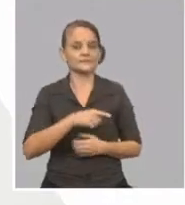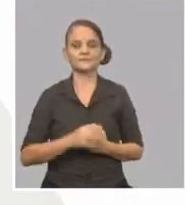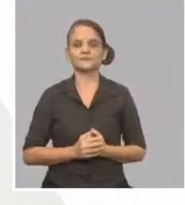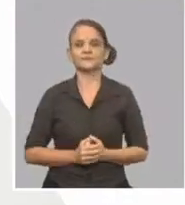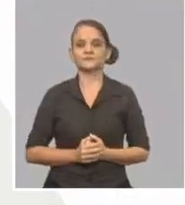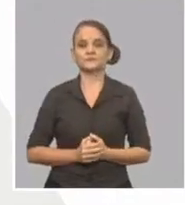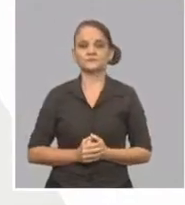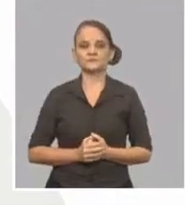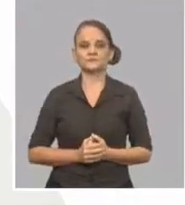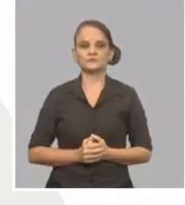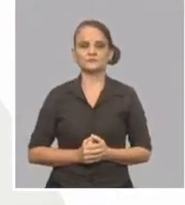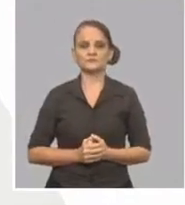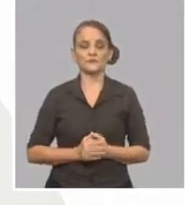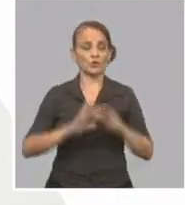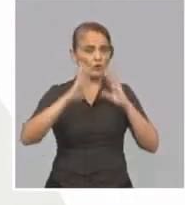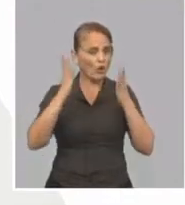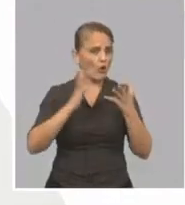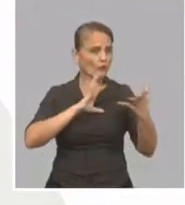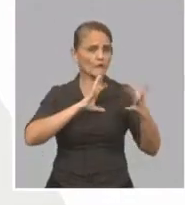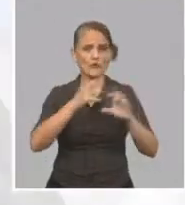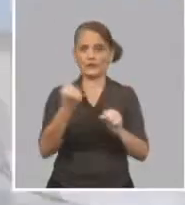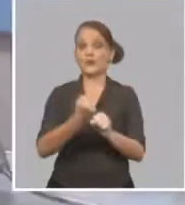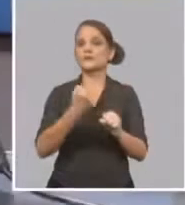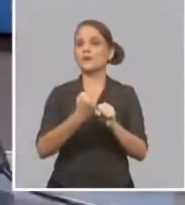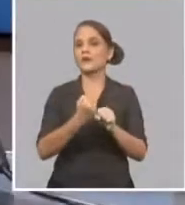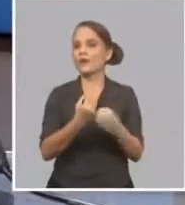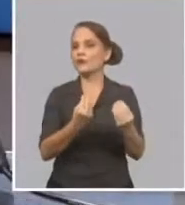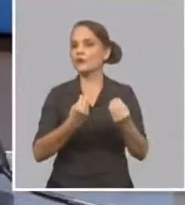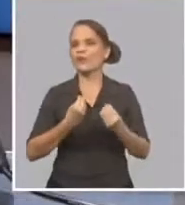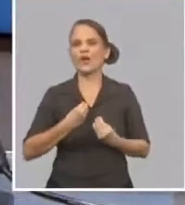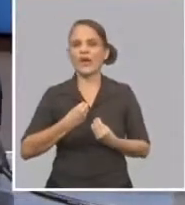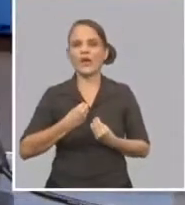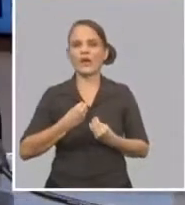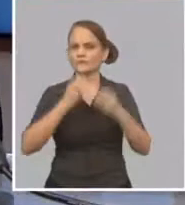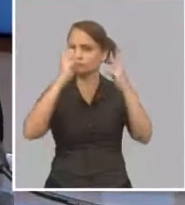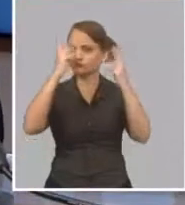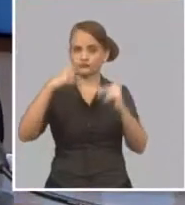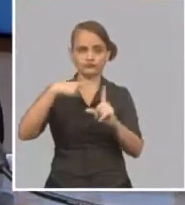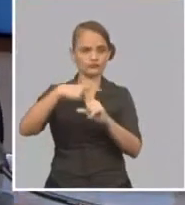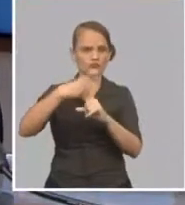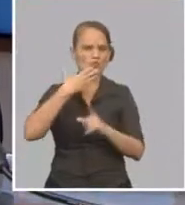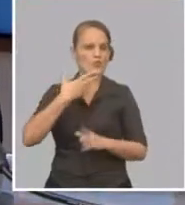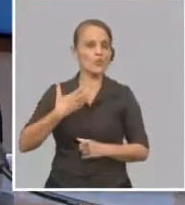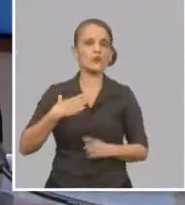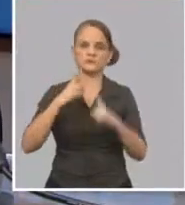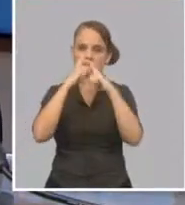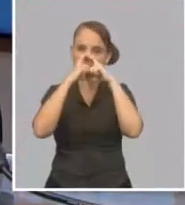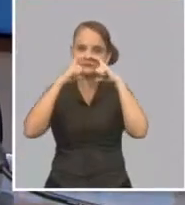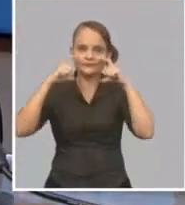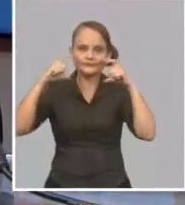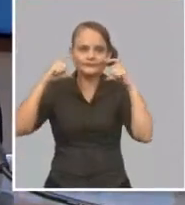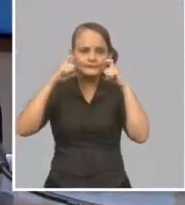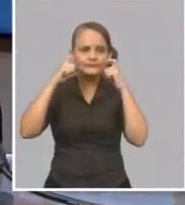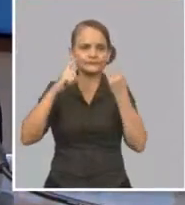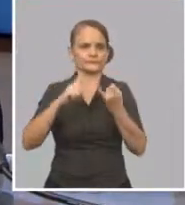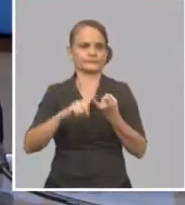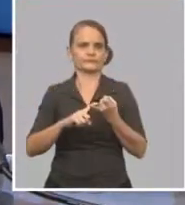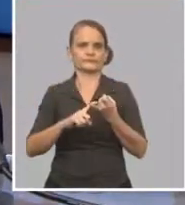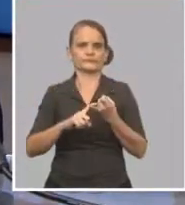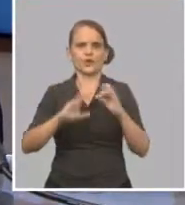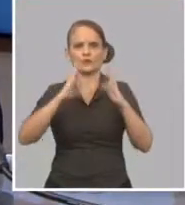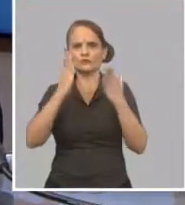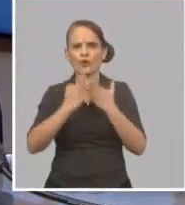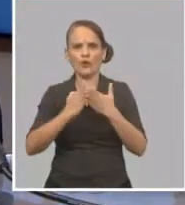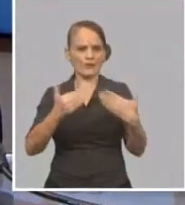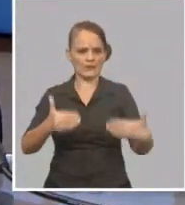ha dado muchos resultados el uso de los medios de protección, el uso por parte de los trabajadores del nazabuco, de las